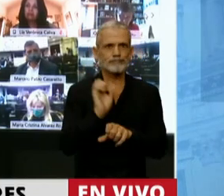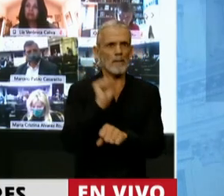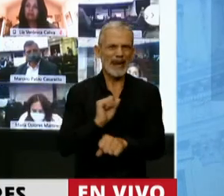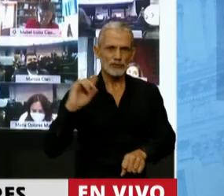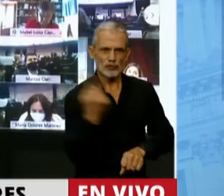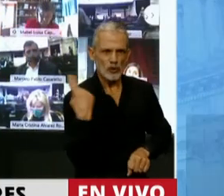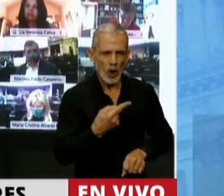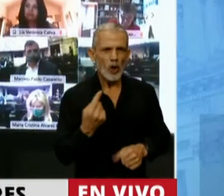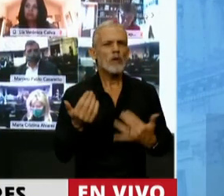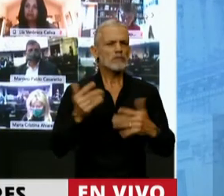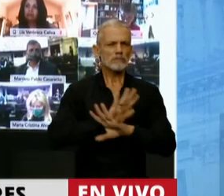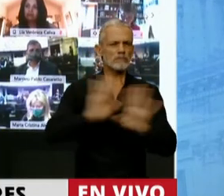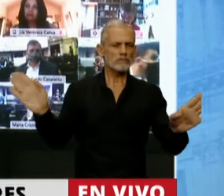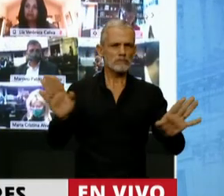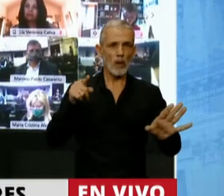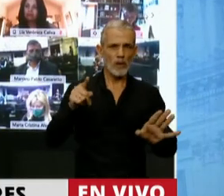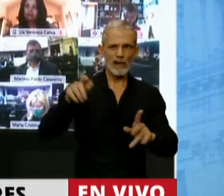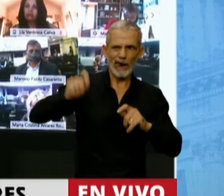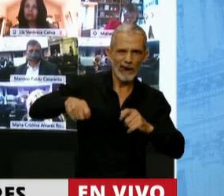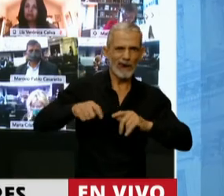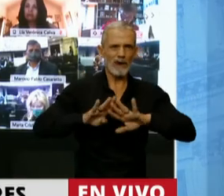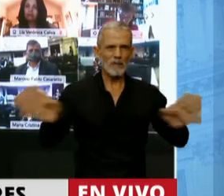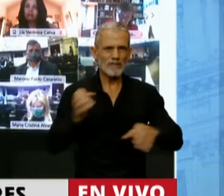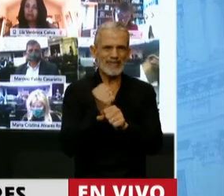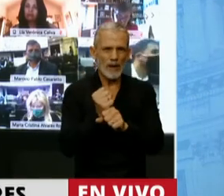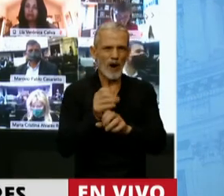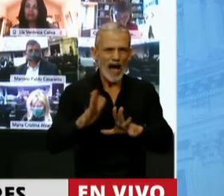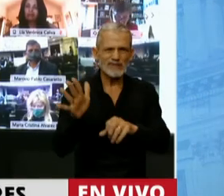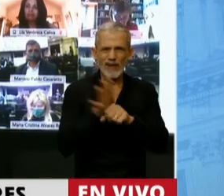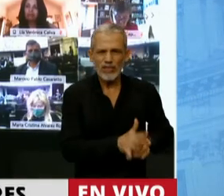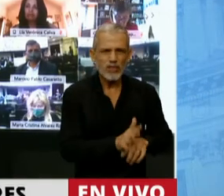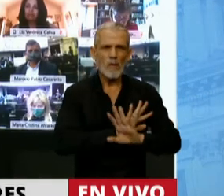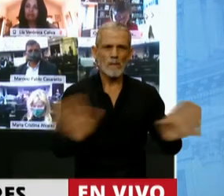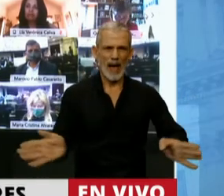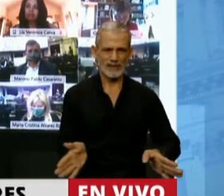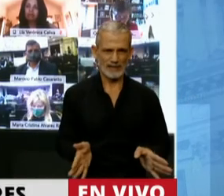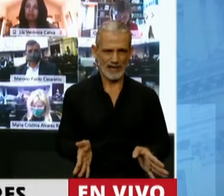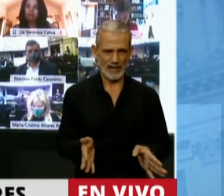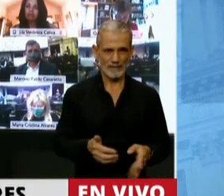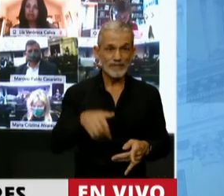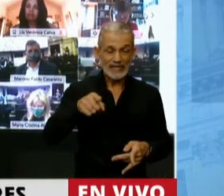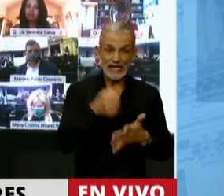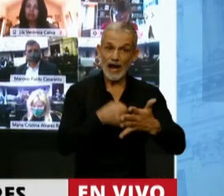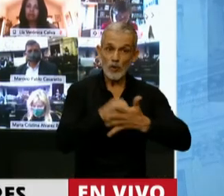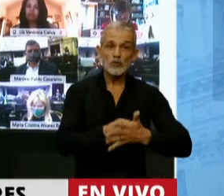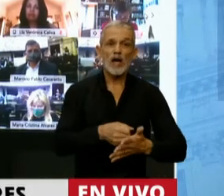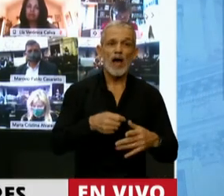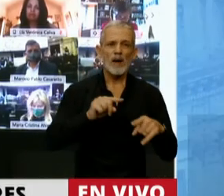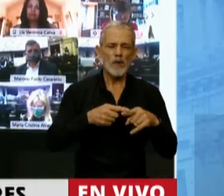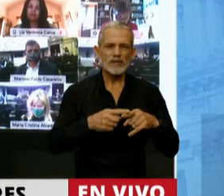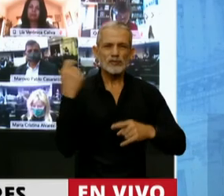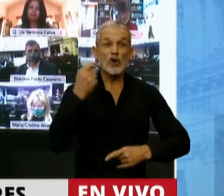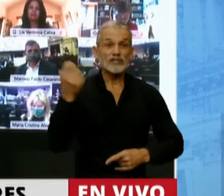se pueda terminar con la explotación, con la opresión, esa lucha socialista